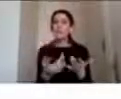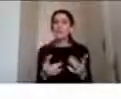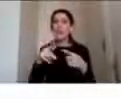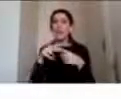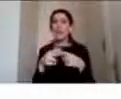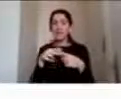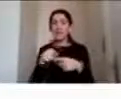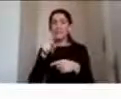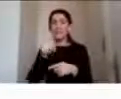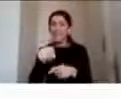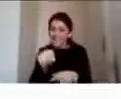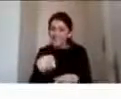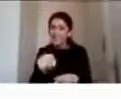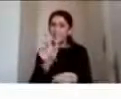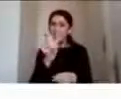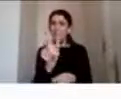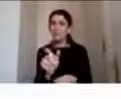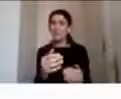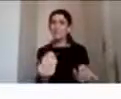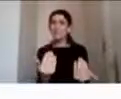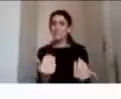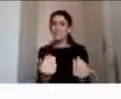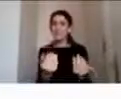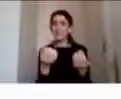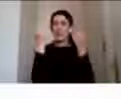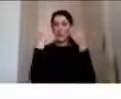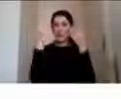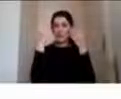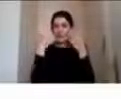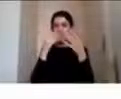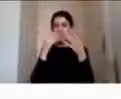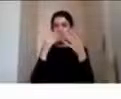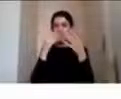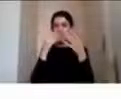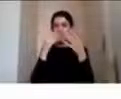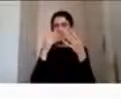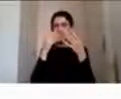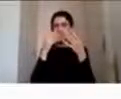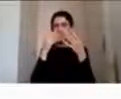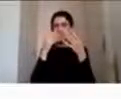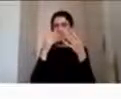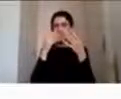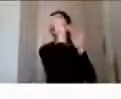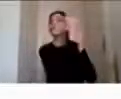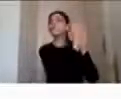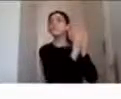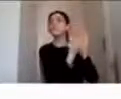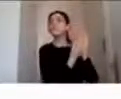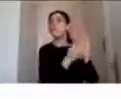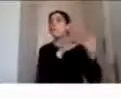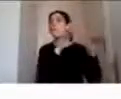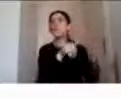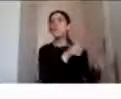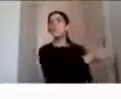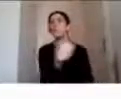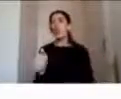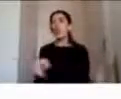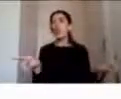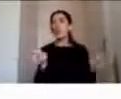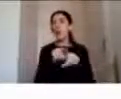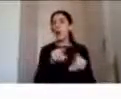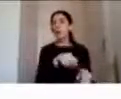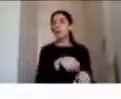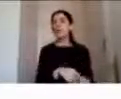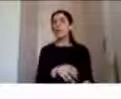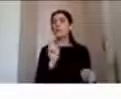esto no es que exista un manual de instrucciones aplicables a todos por igual sino que todos juntos debemos ir